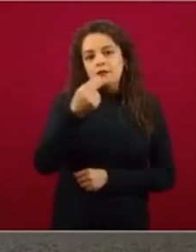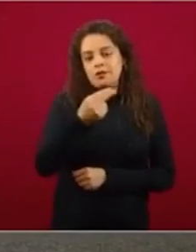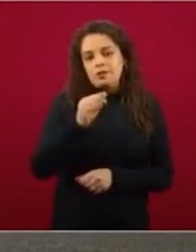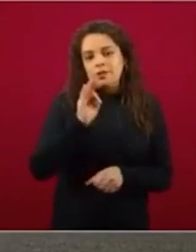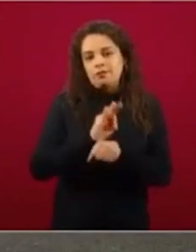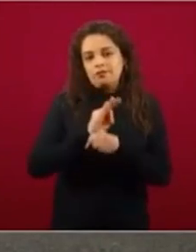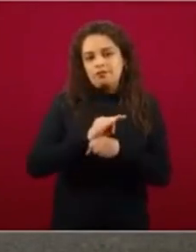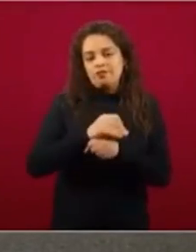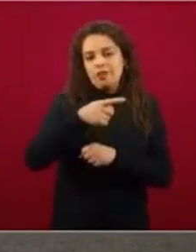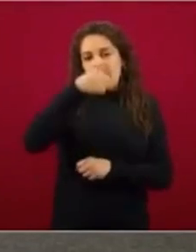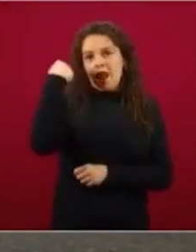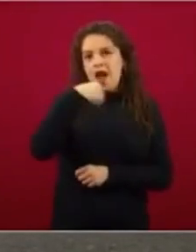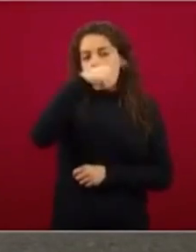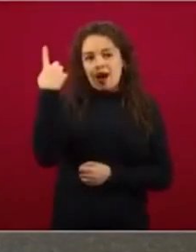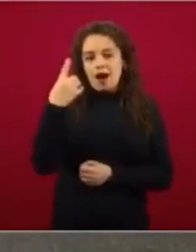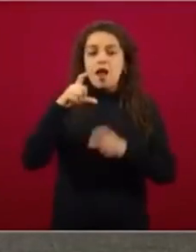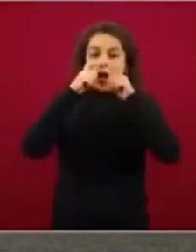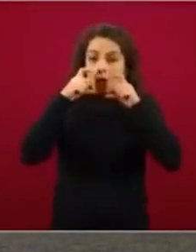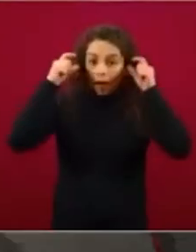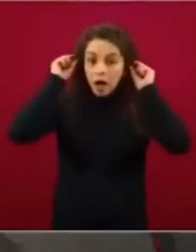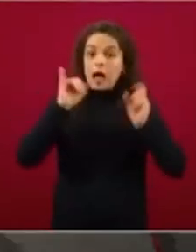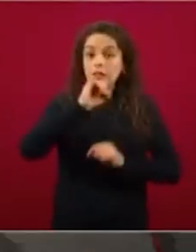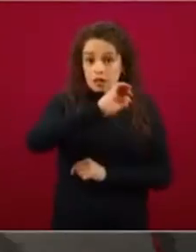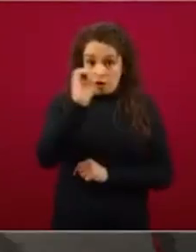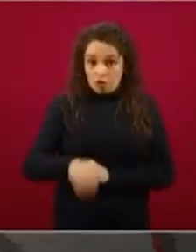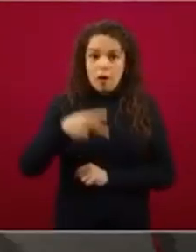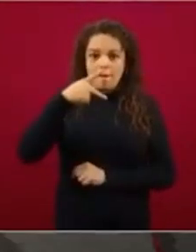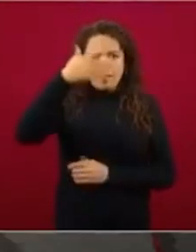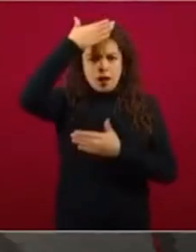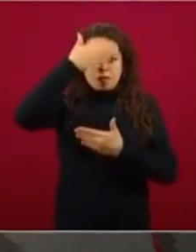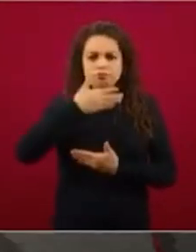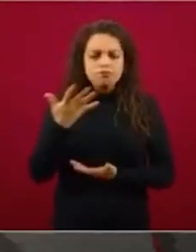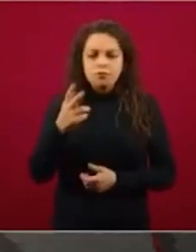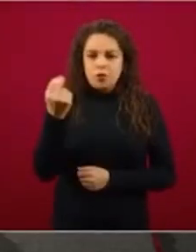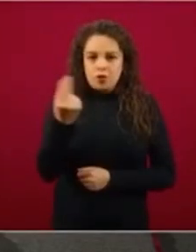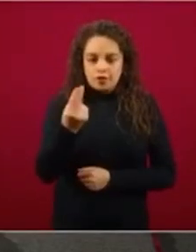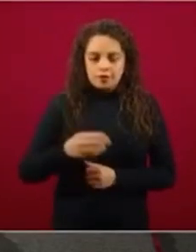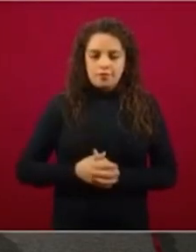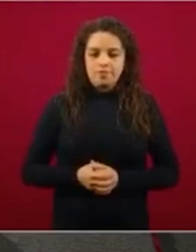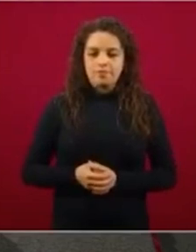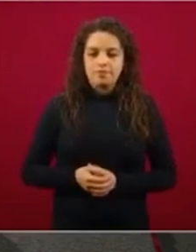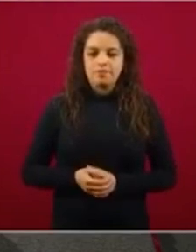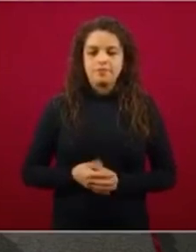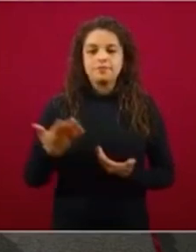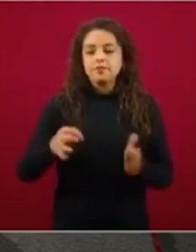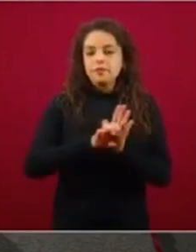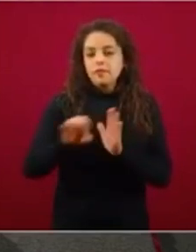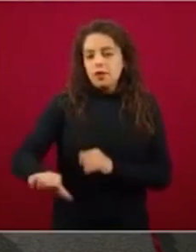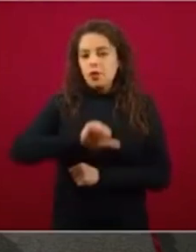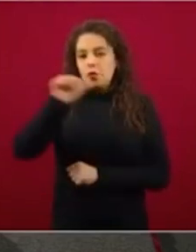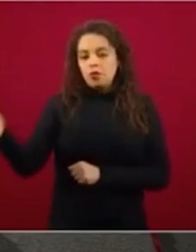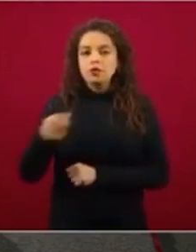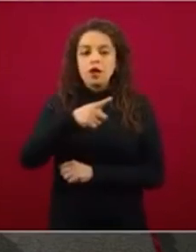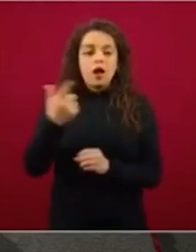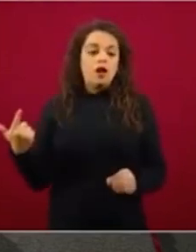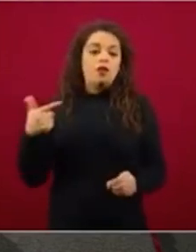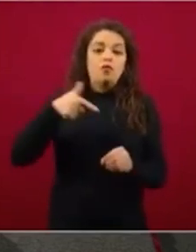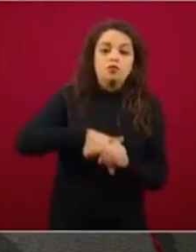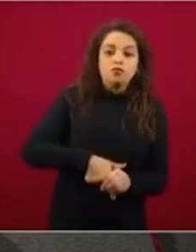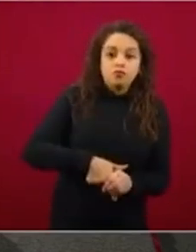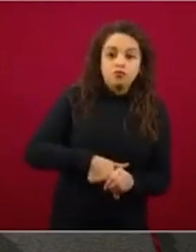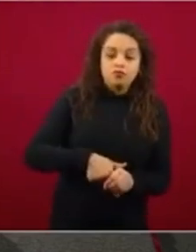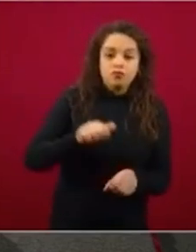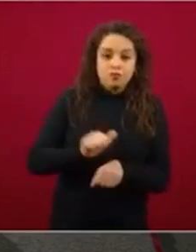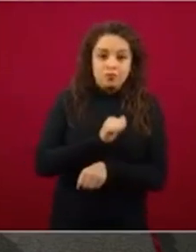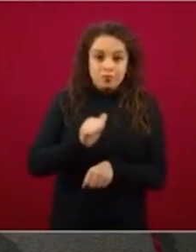la protección facial. Donde no es posible tener una barrera física, por ejemplo, en una gasolinería, entonces se tiene que tener